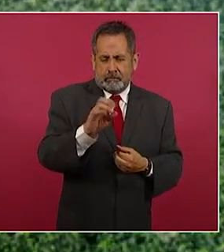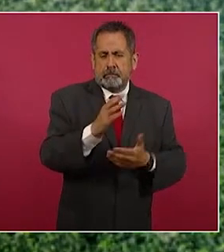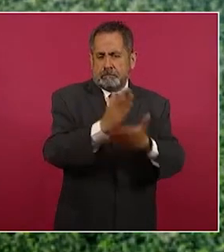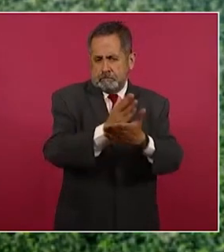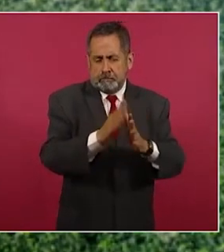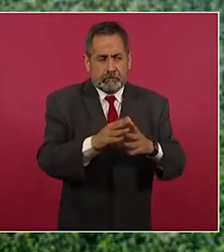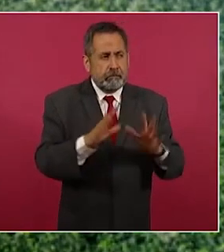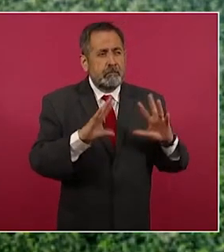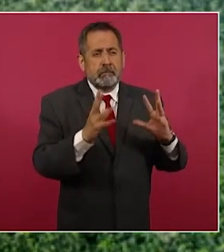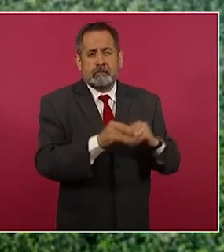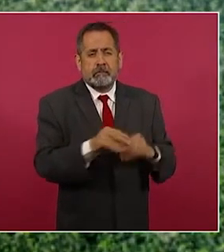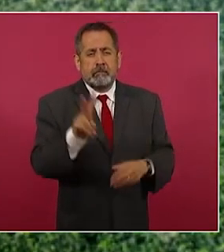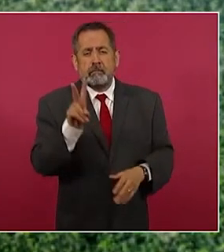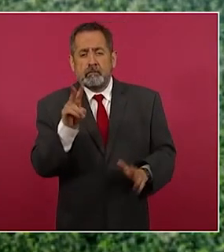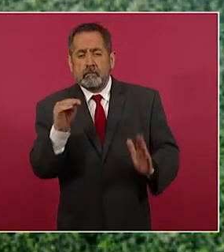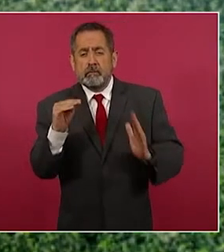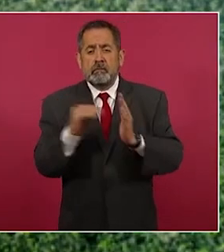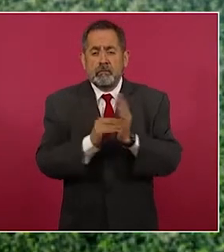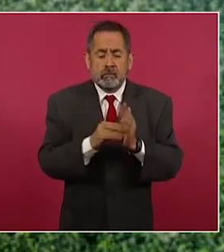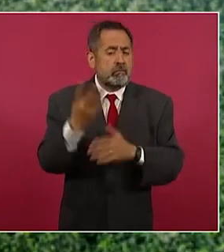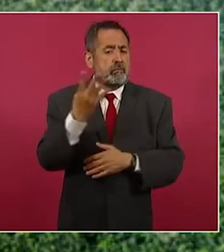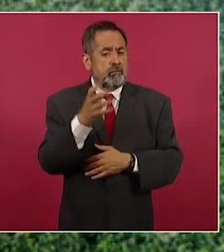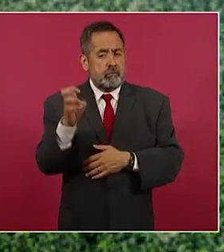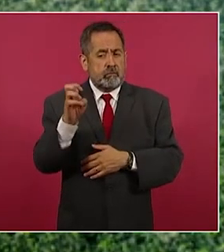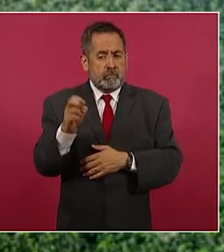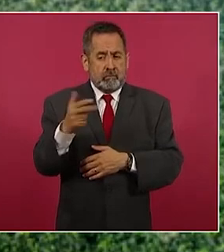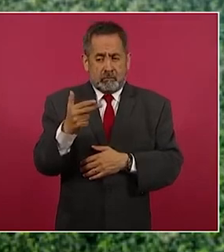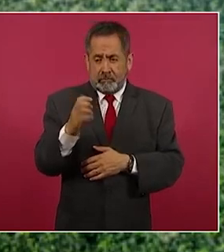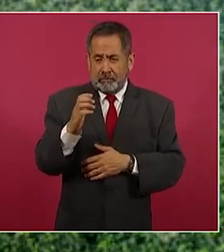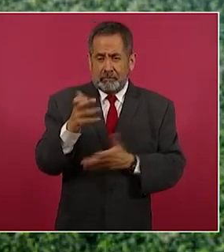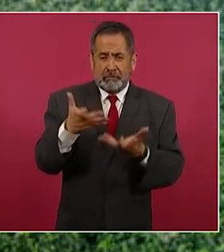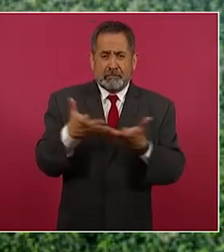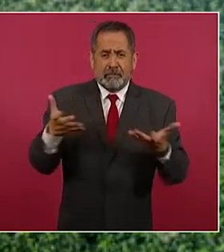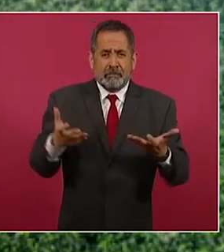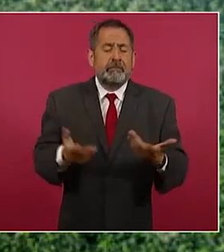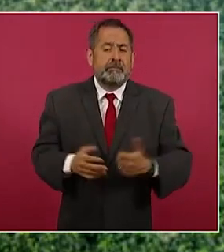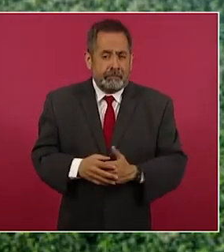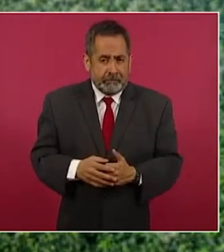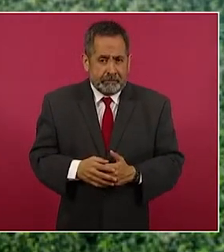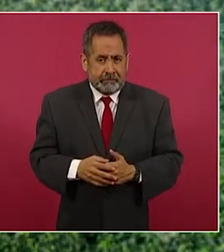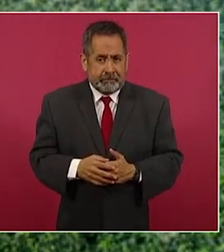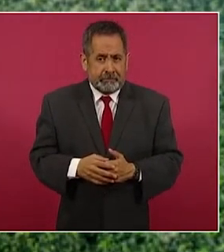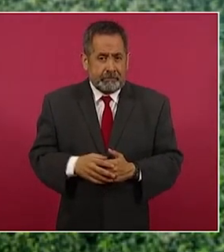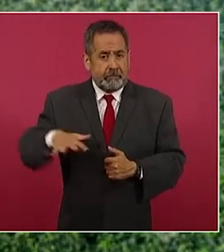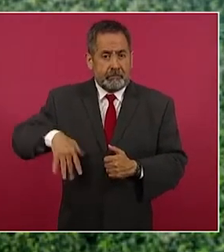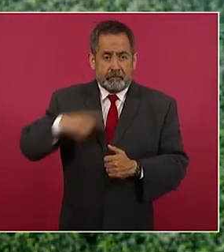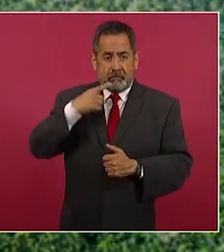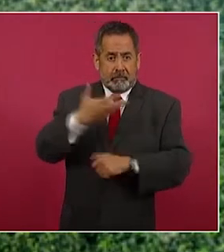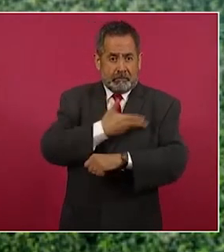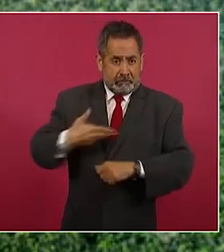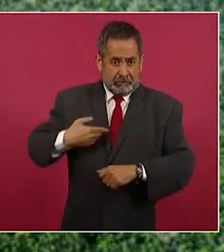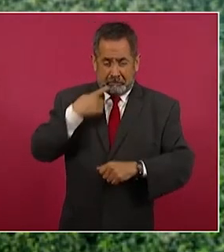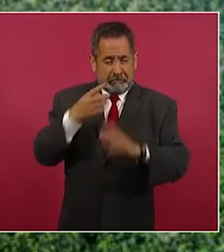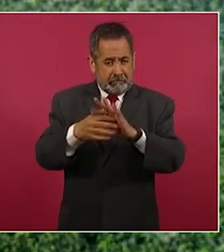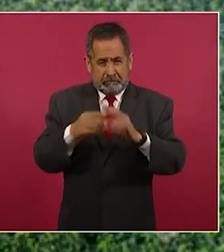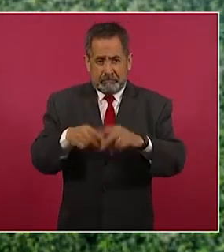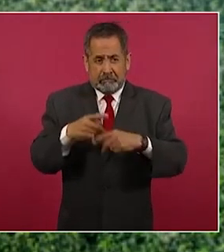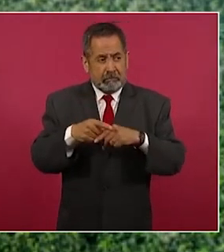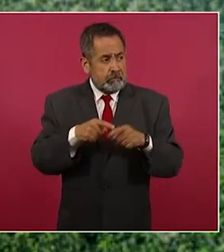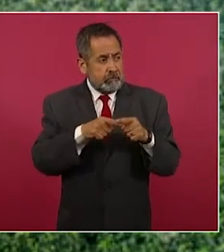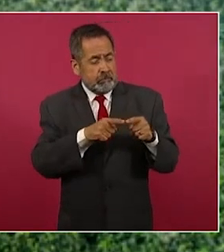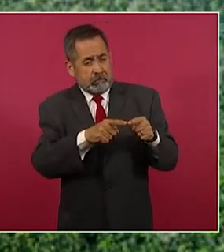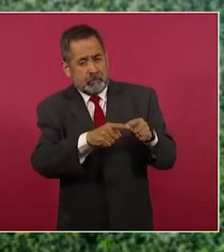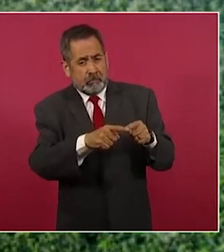pues estamos hablando de más de 2.400 hectáreas. Y que se va, como dice el presidente, se va hasta